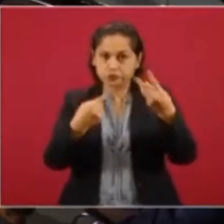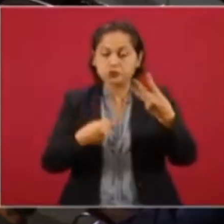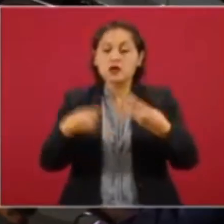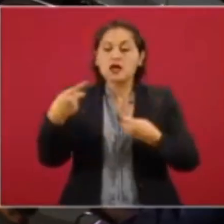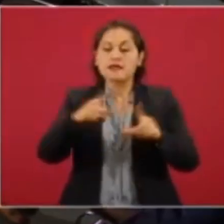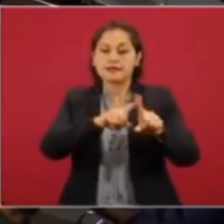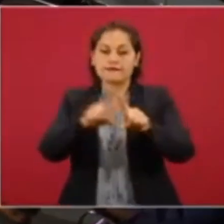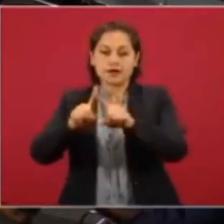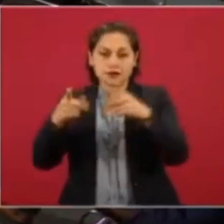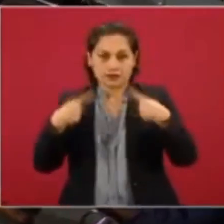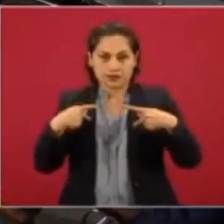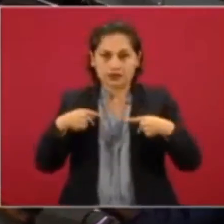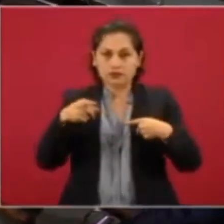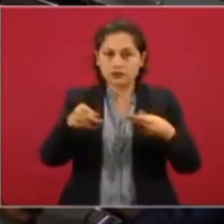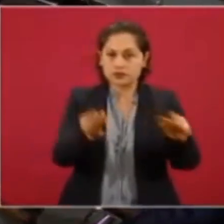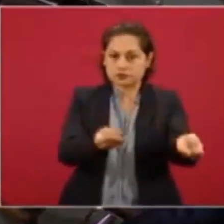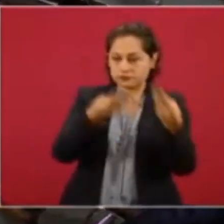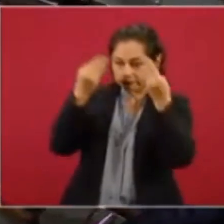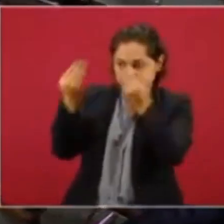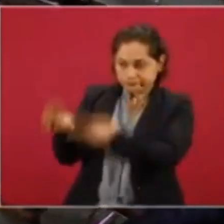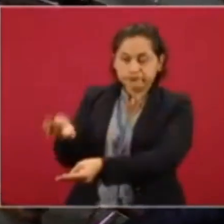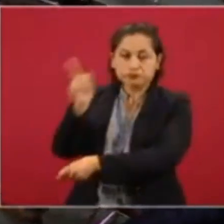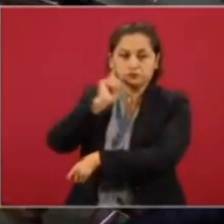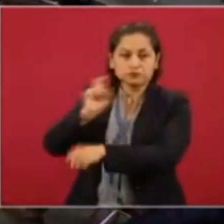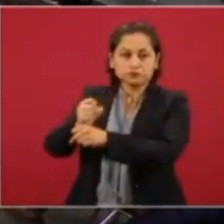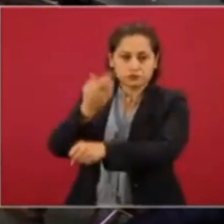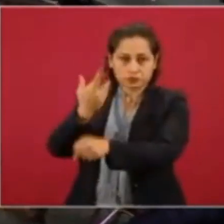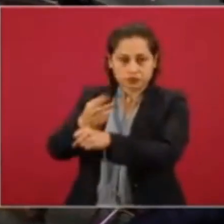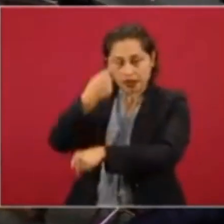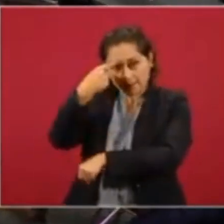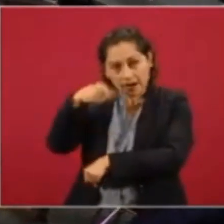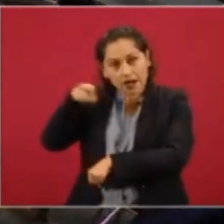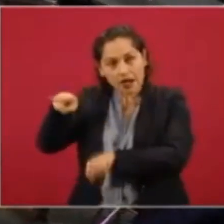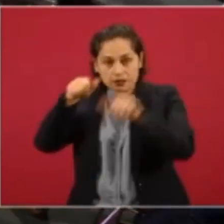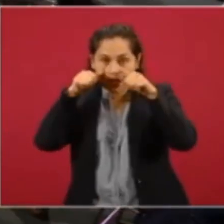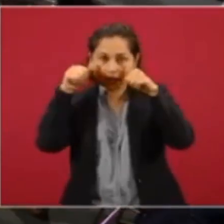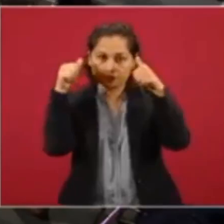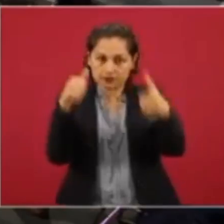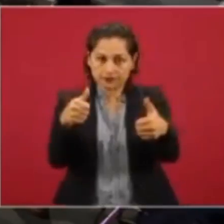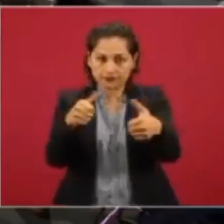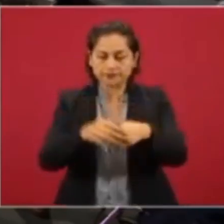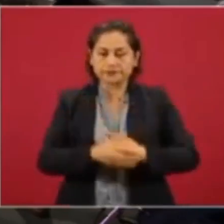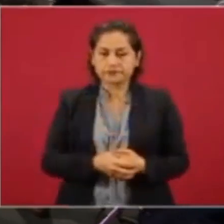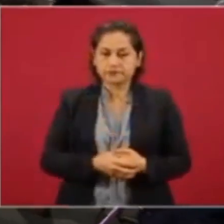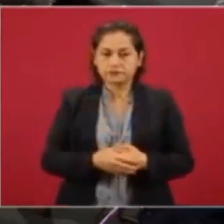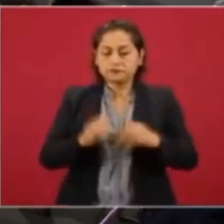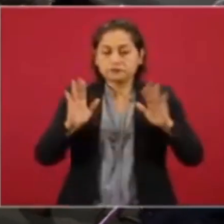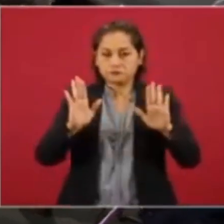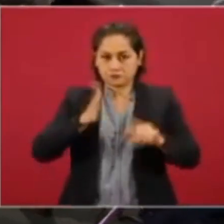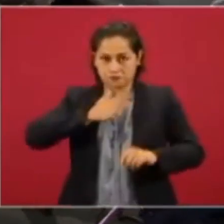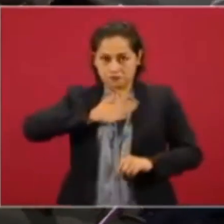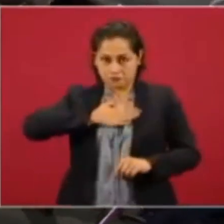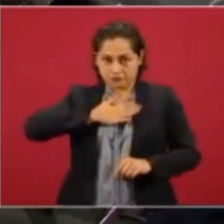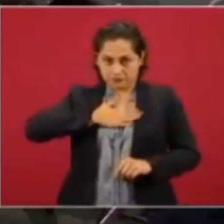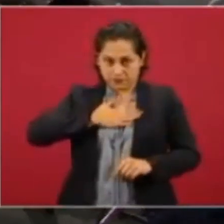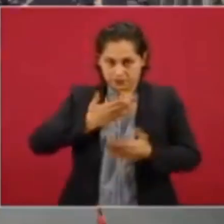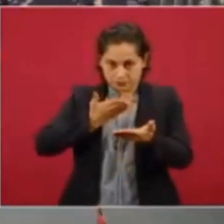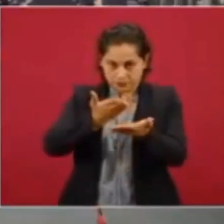casos y que intervengan, actúen. Eso es lo que puedo yo ofrecerte.